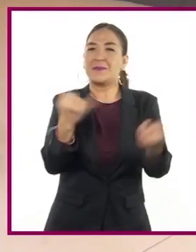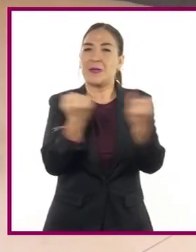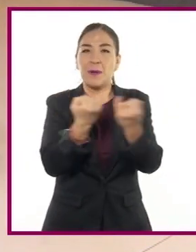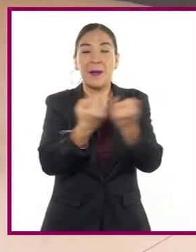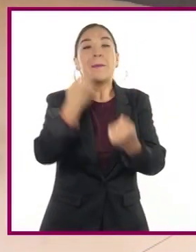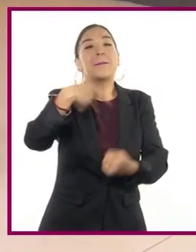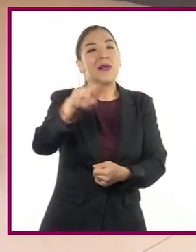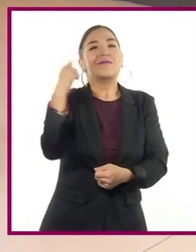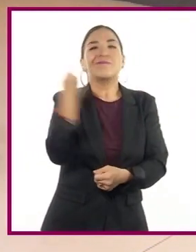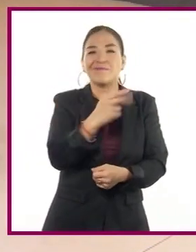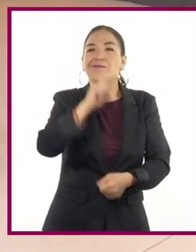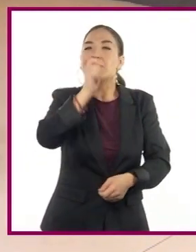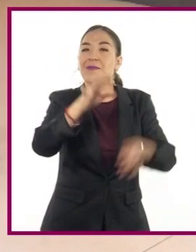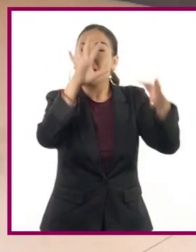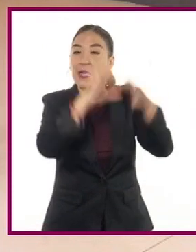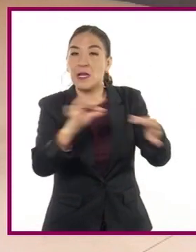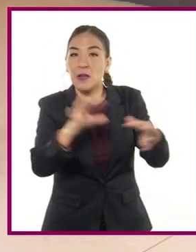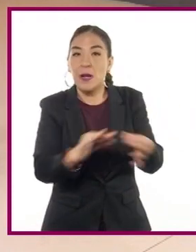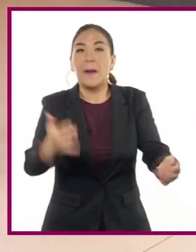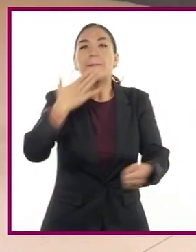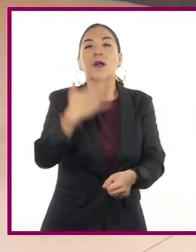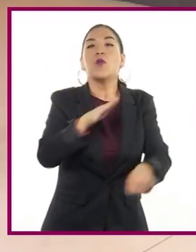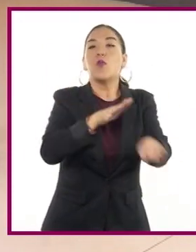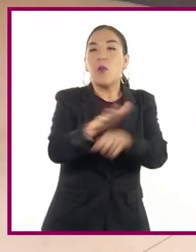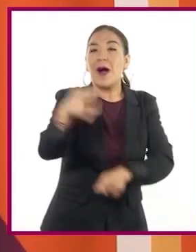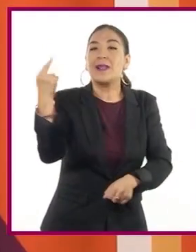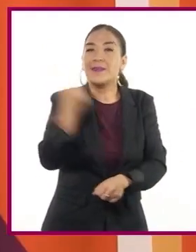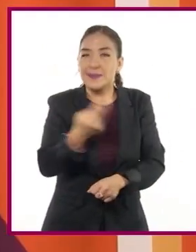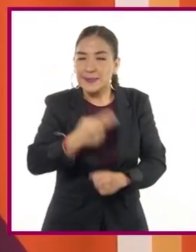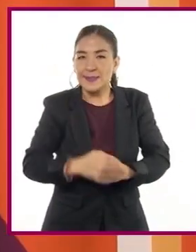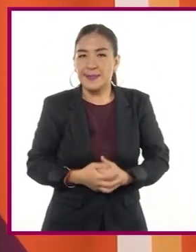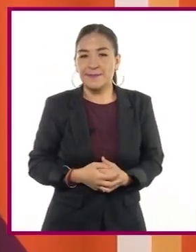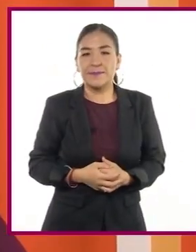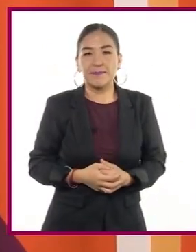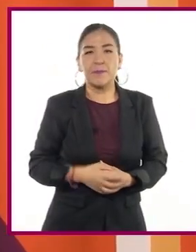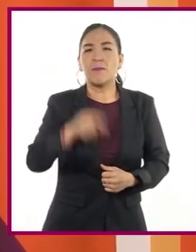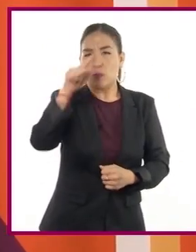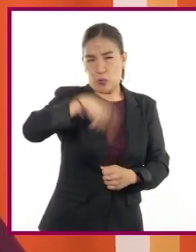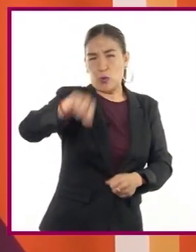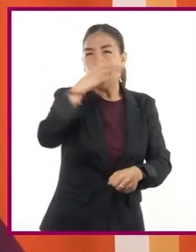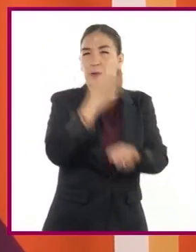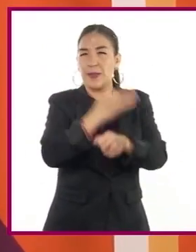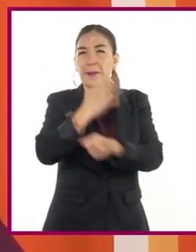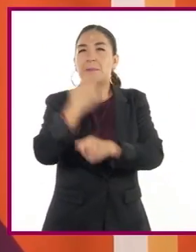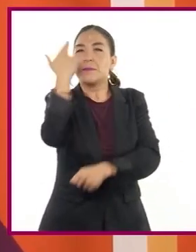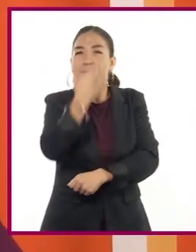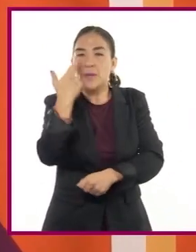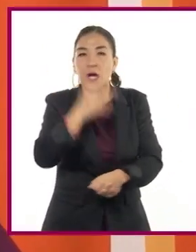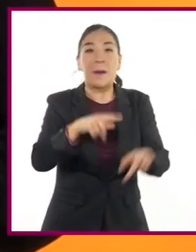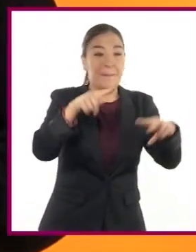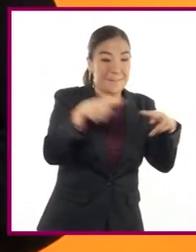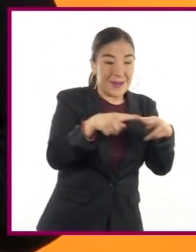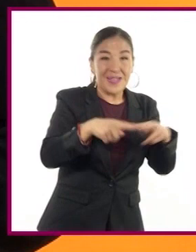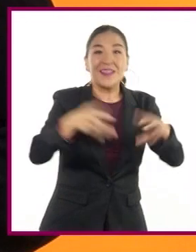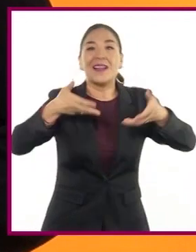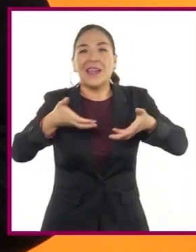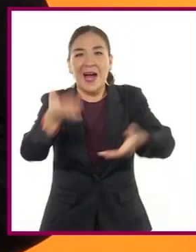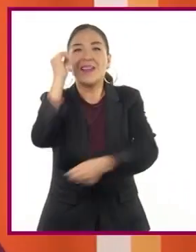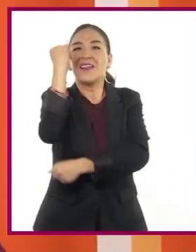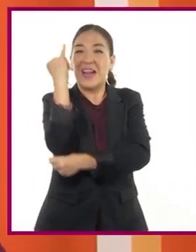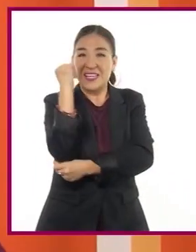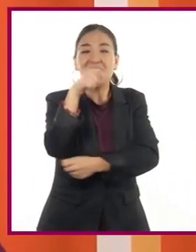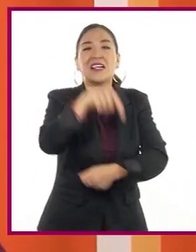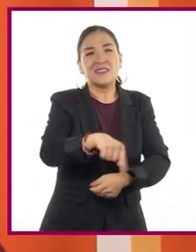que describamos muy bien la necesidad. Si lo analizamos bien, parques y calles o jardineras